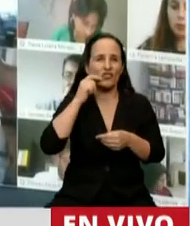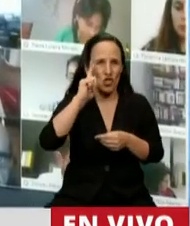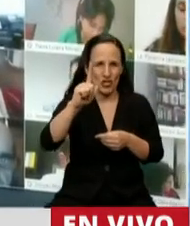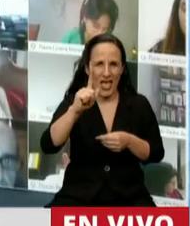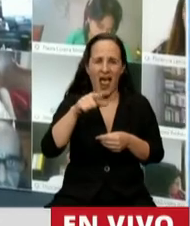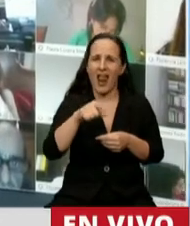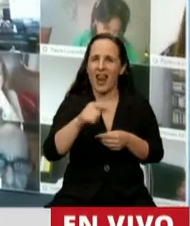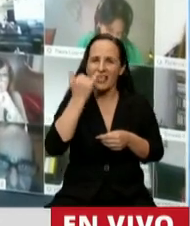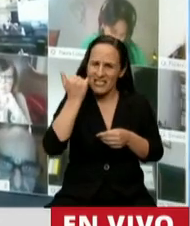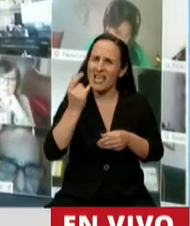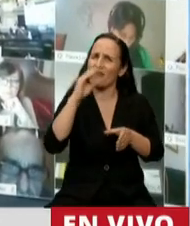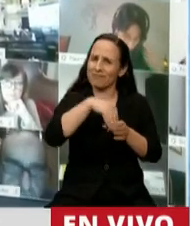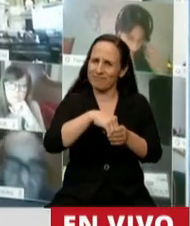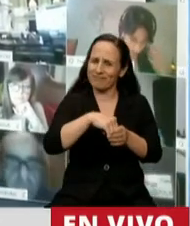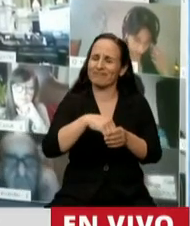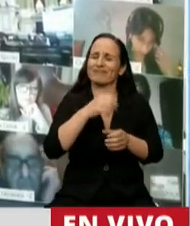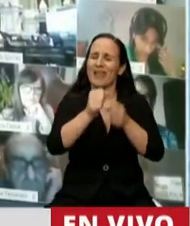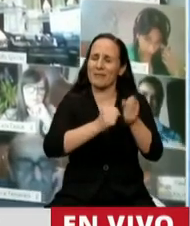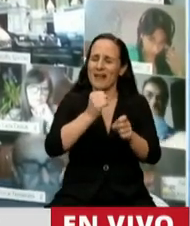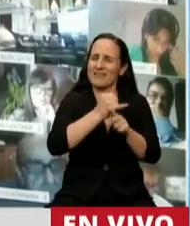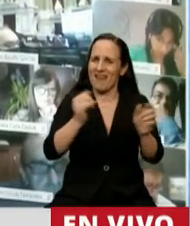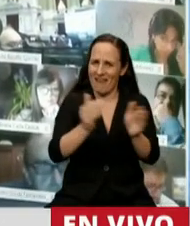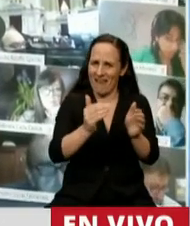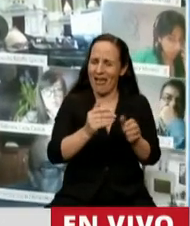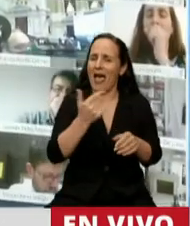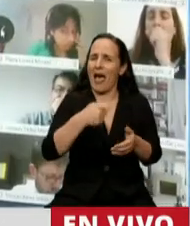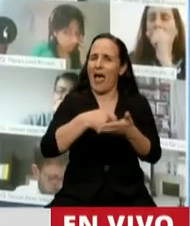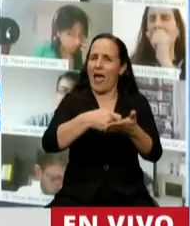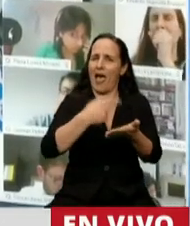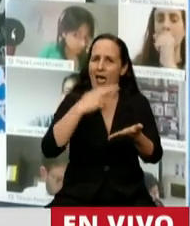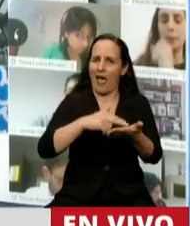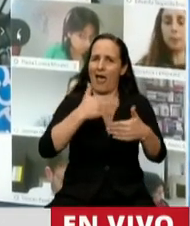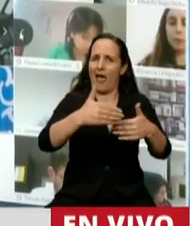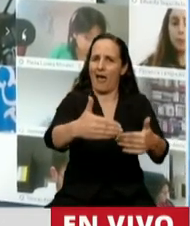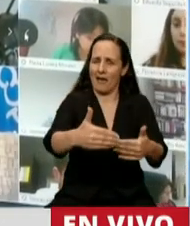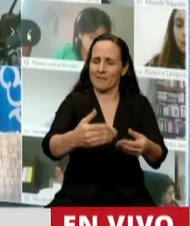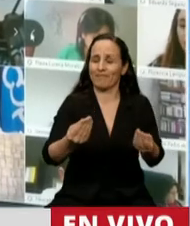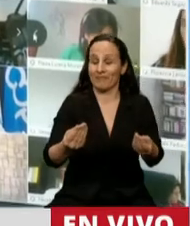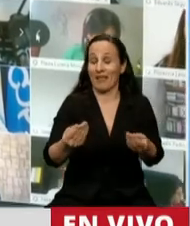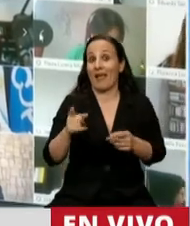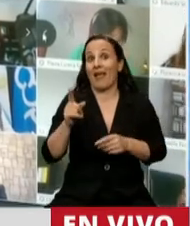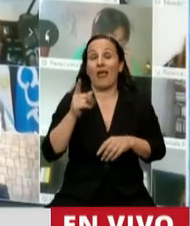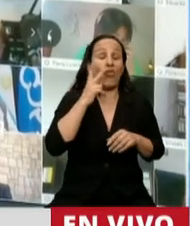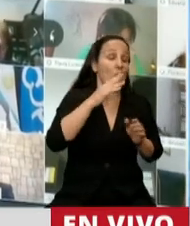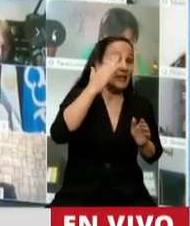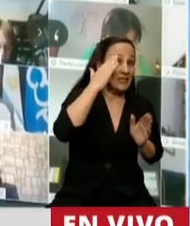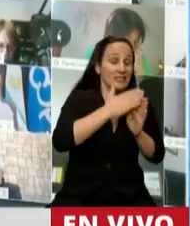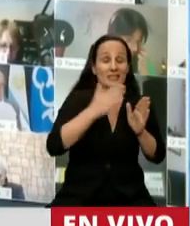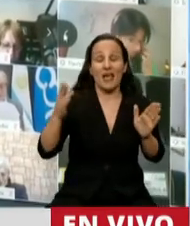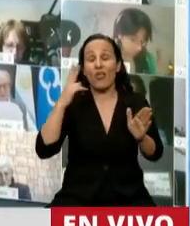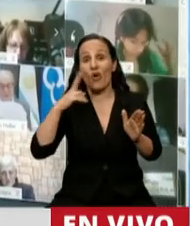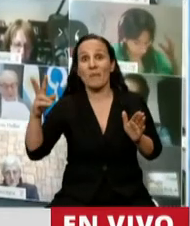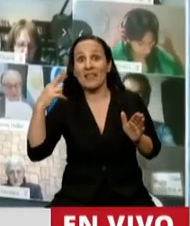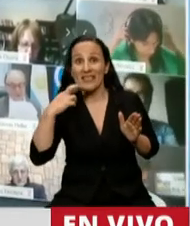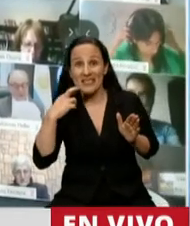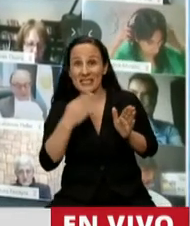moratoria pensada para las pymes, las que sobrevivieron, claro, porque desde el 2015 al 2019 parece que se olvida de